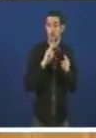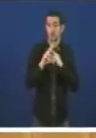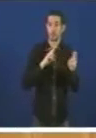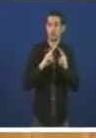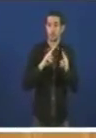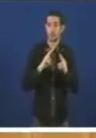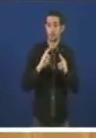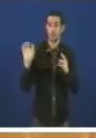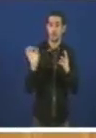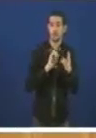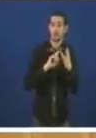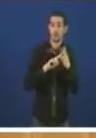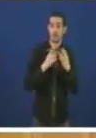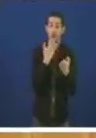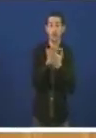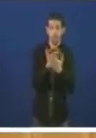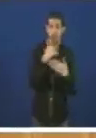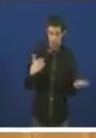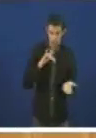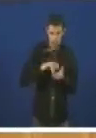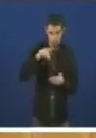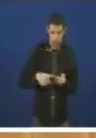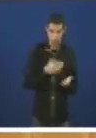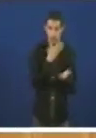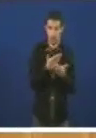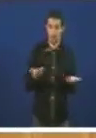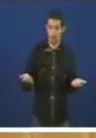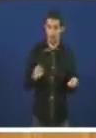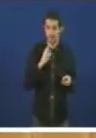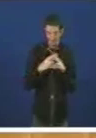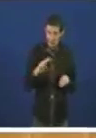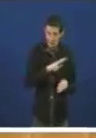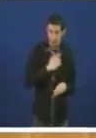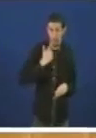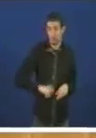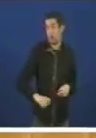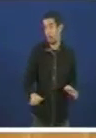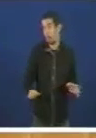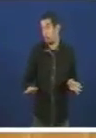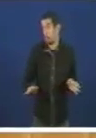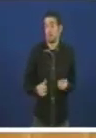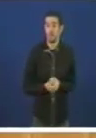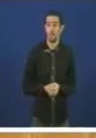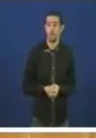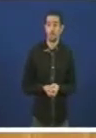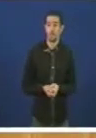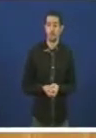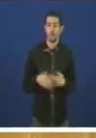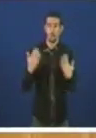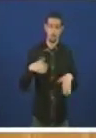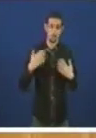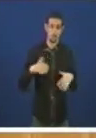vemoción E estamos aquí Claro E isto é perverso Perverso Deus mío